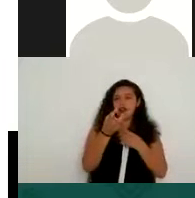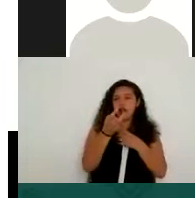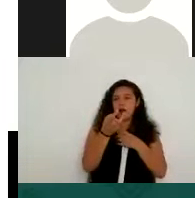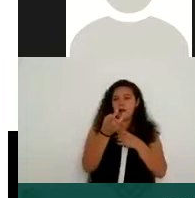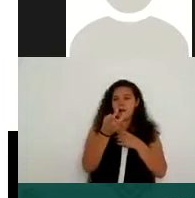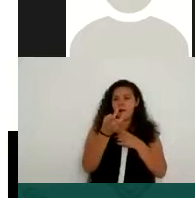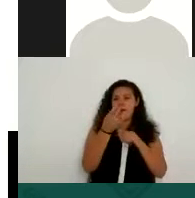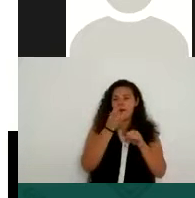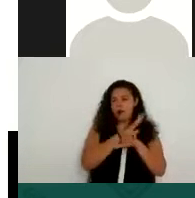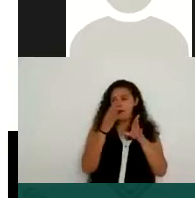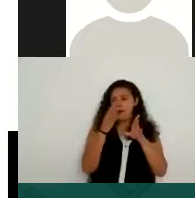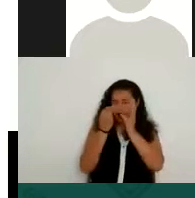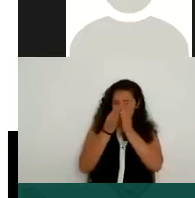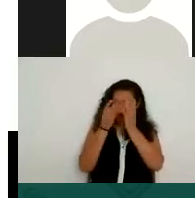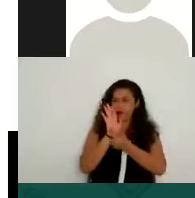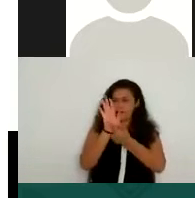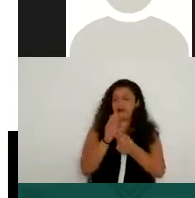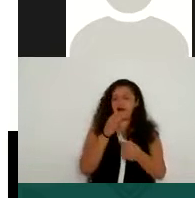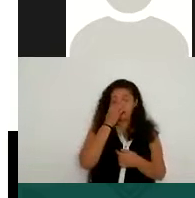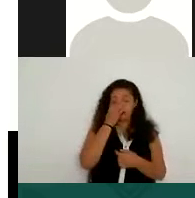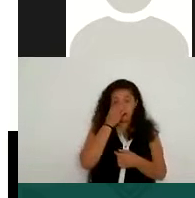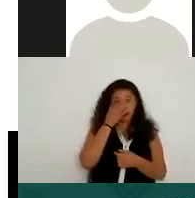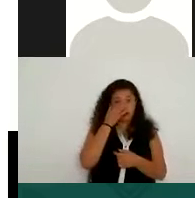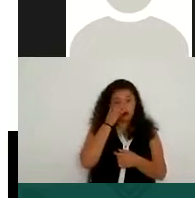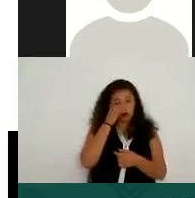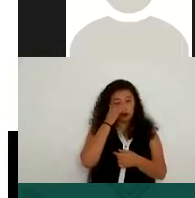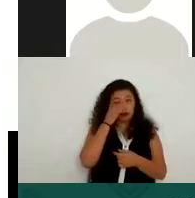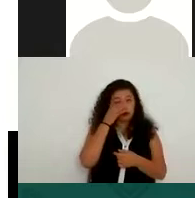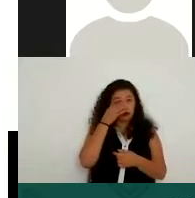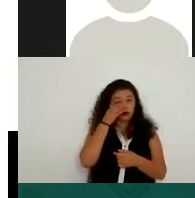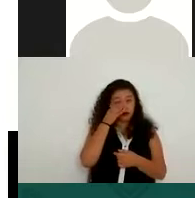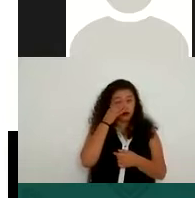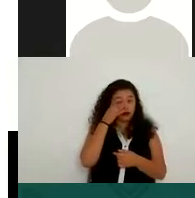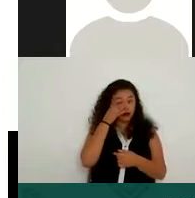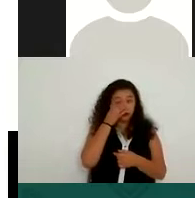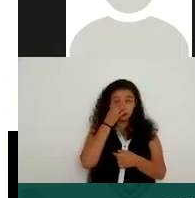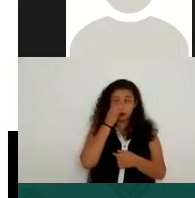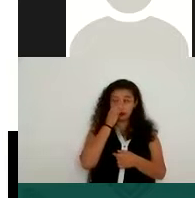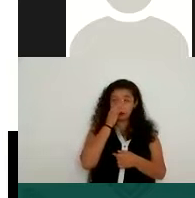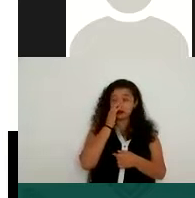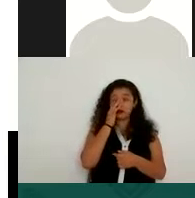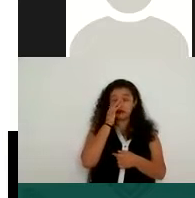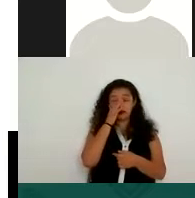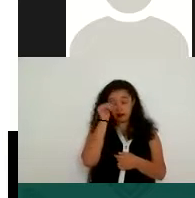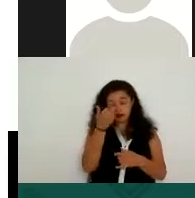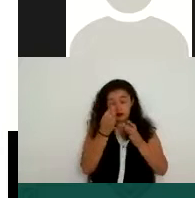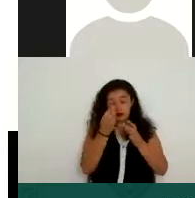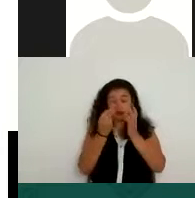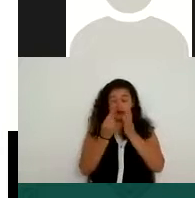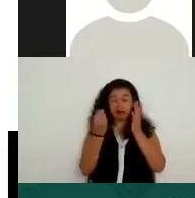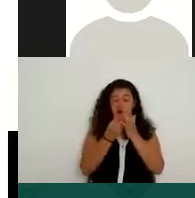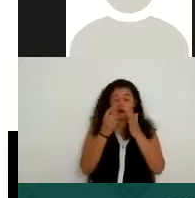personal y cualquier otro tipo ya referíamos al inicio de este curso el tema de los datos biométricos